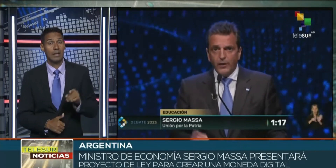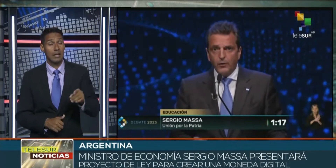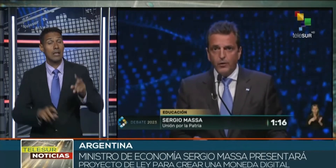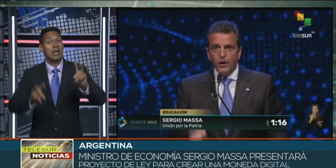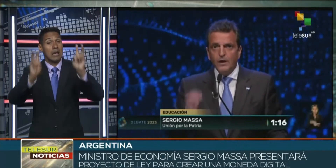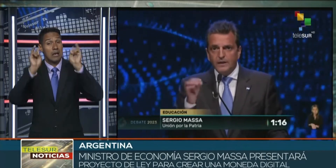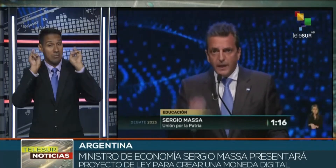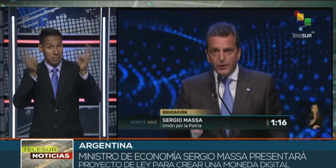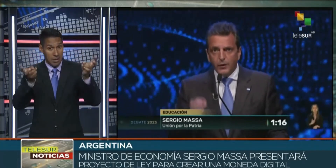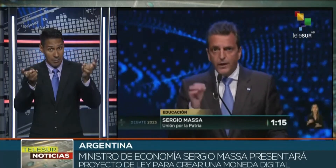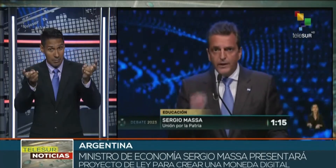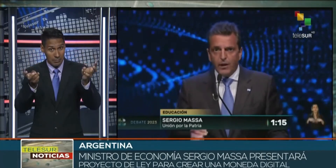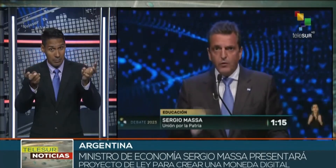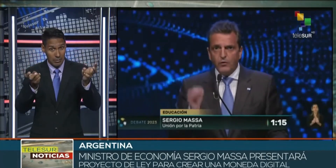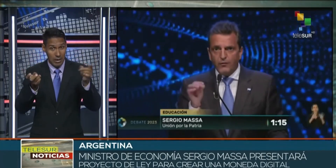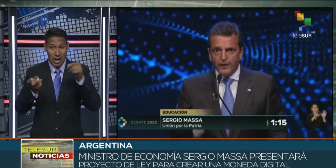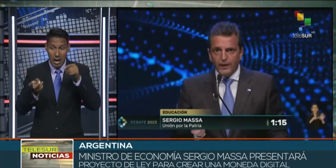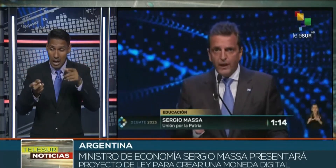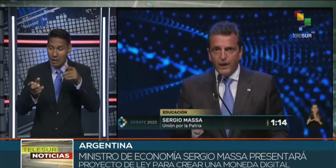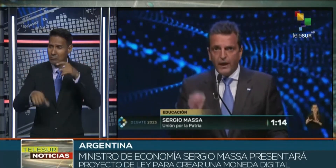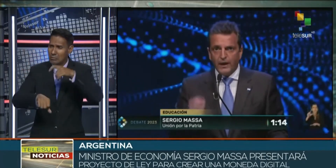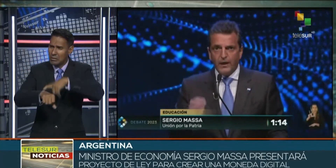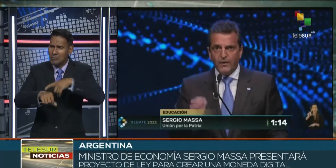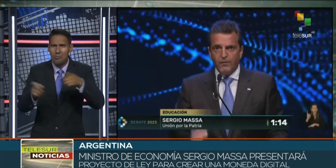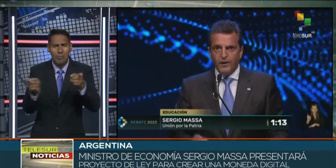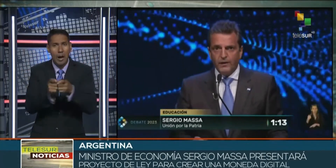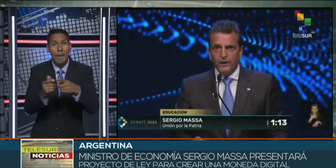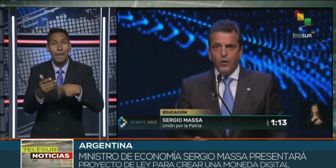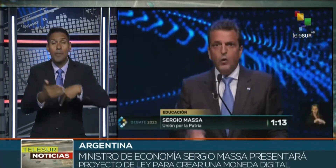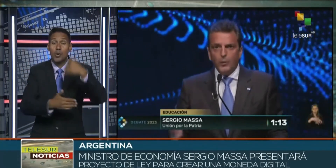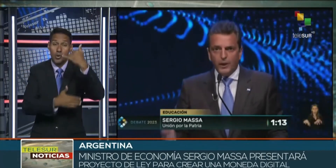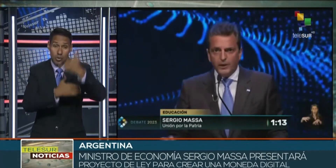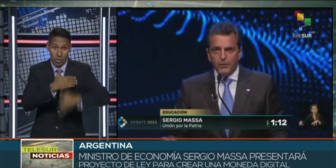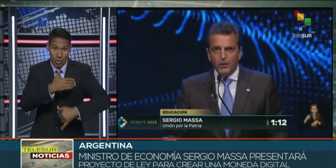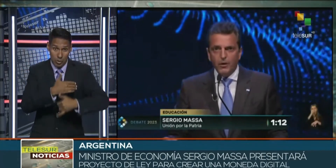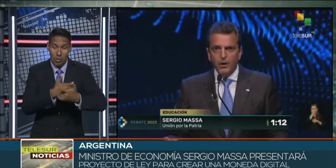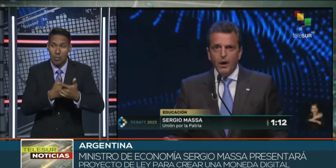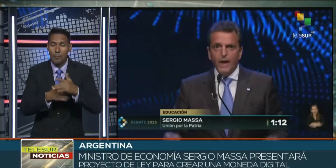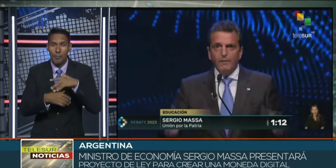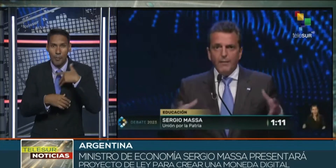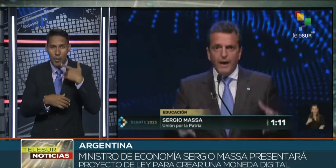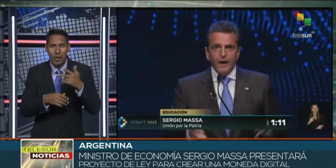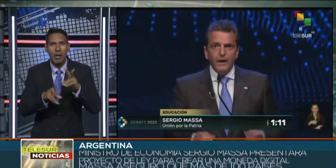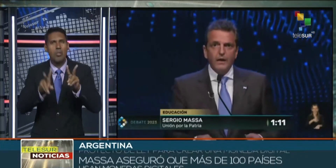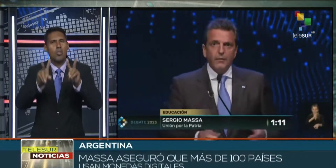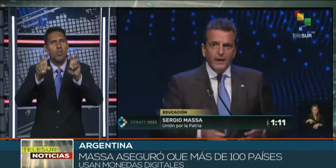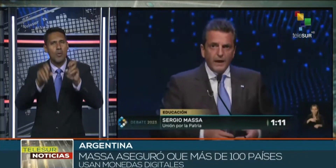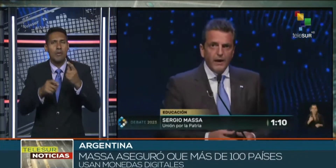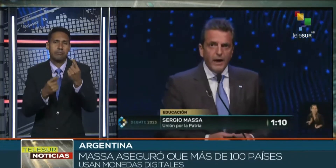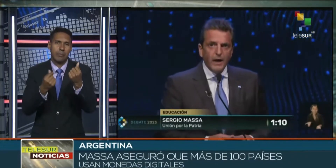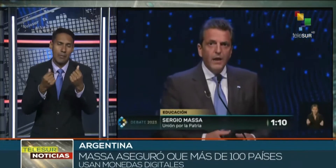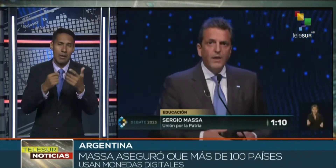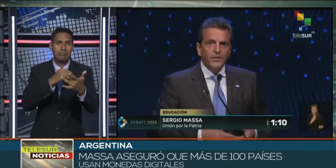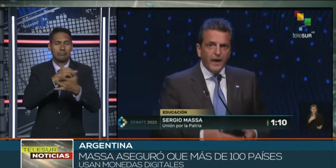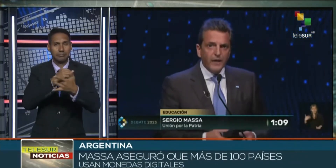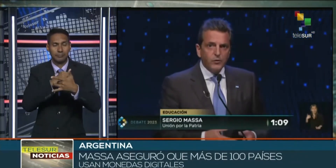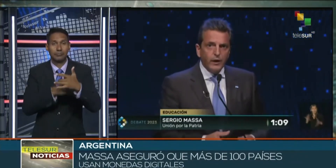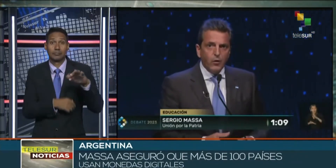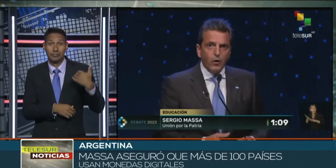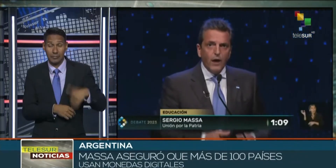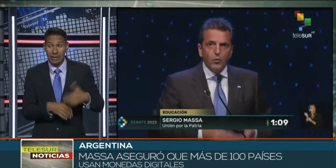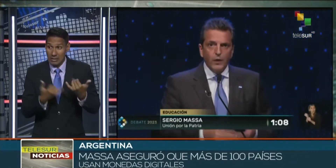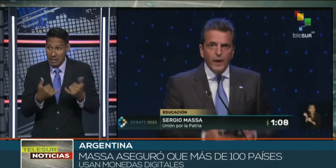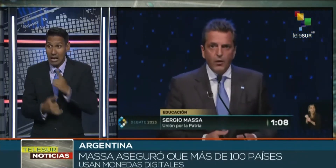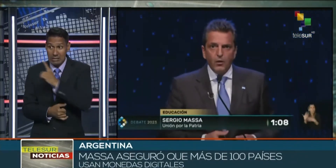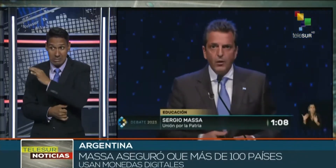va a mandar dentro de poco tiempo el proyecto para crear la moneda digital argentina porque hay más de 100 países